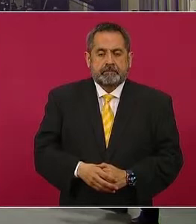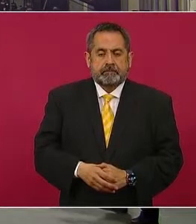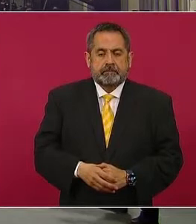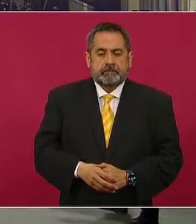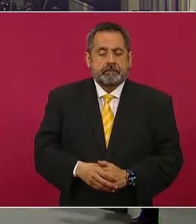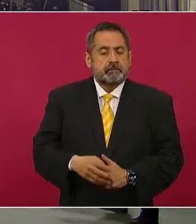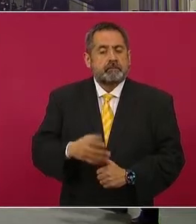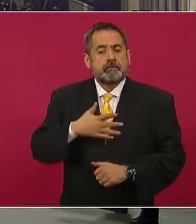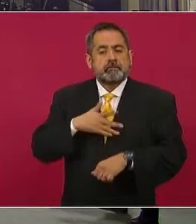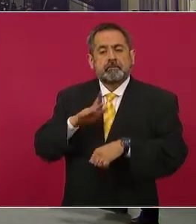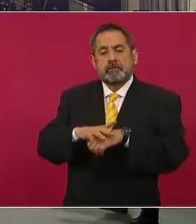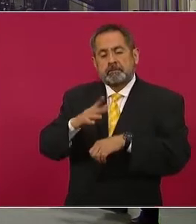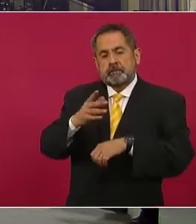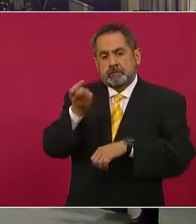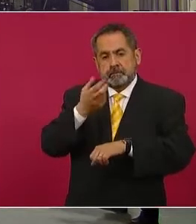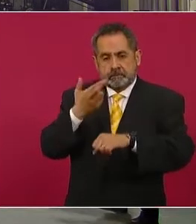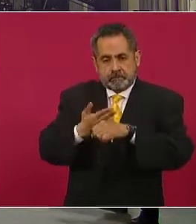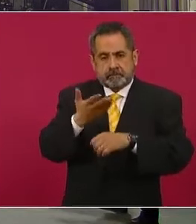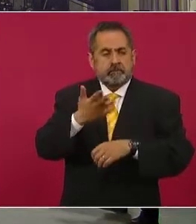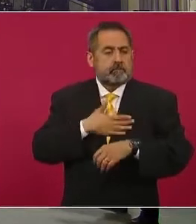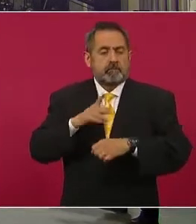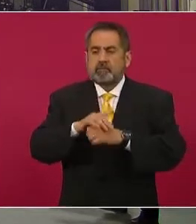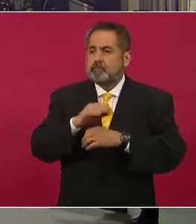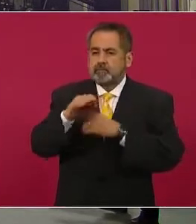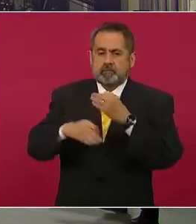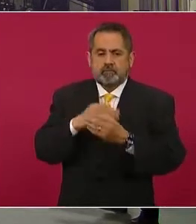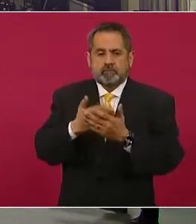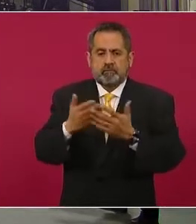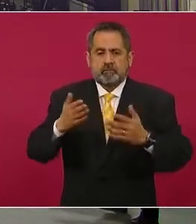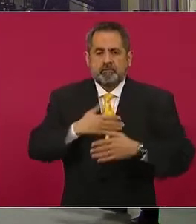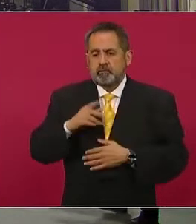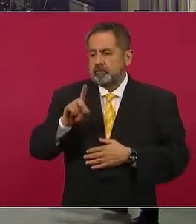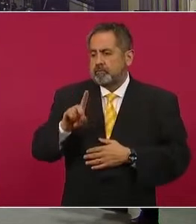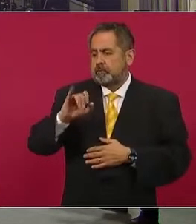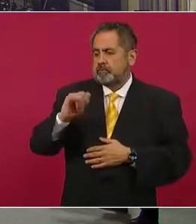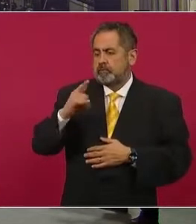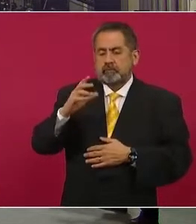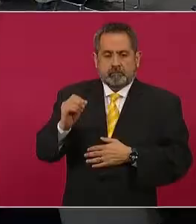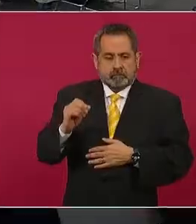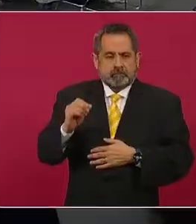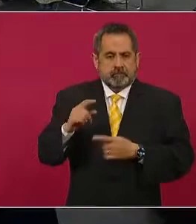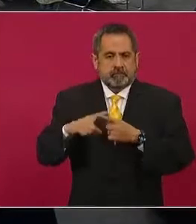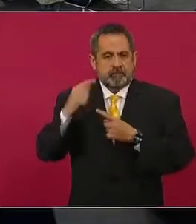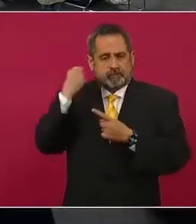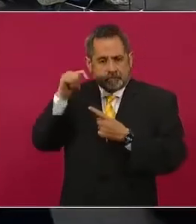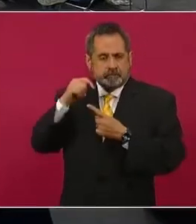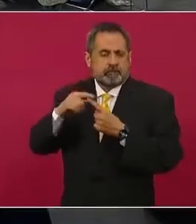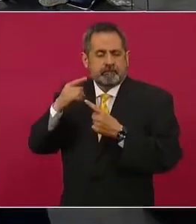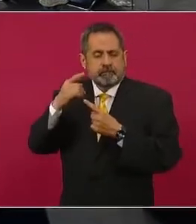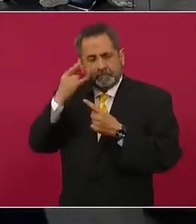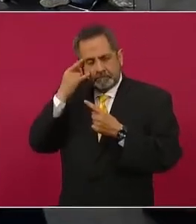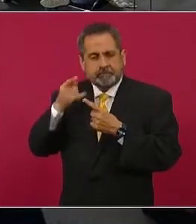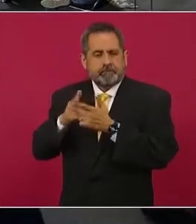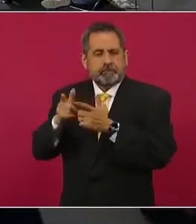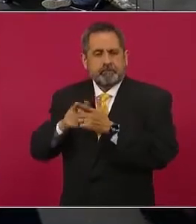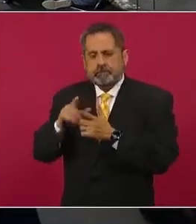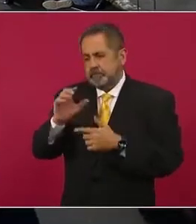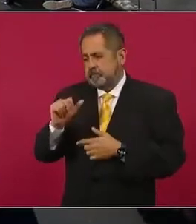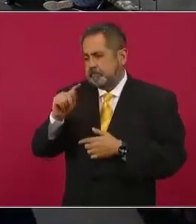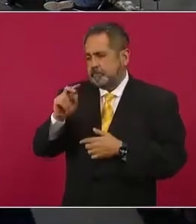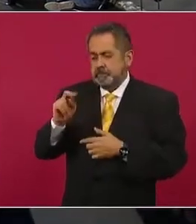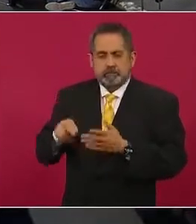Buenos días, señor secretario, buenos días a todas y a todos. Diego Elías Cedillo de Tabasco, Campeche, Quintana Roo y Diario Basta de Grupo Cantón.